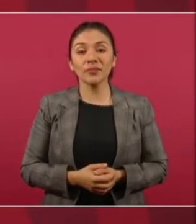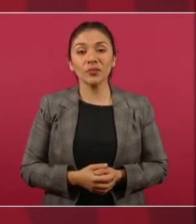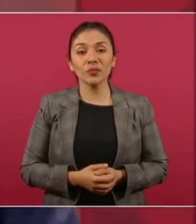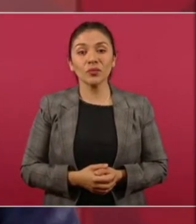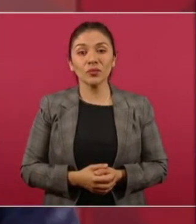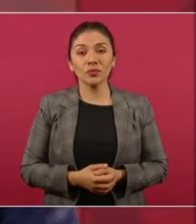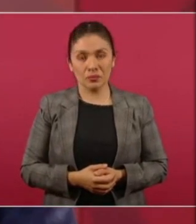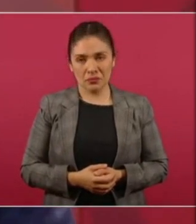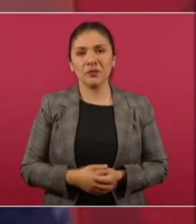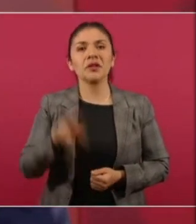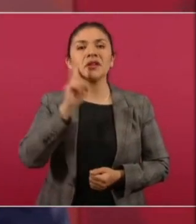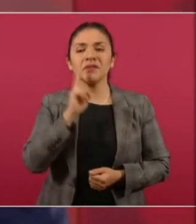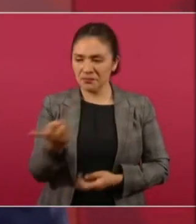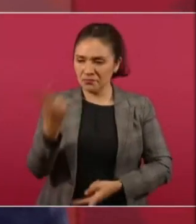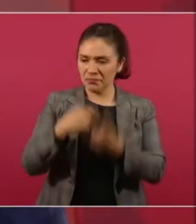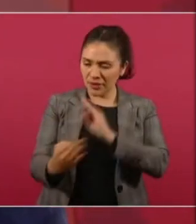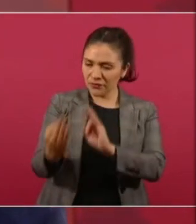Que aquí lo espero.